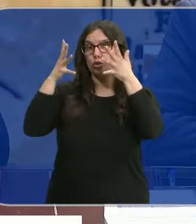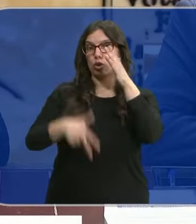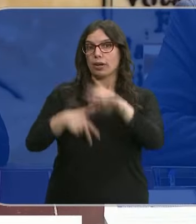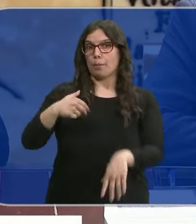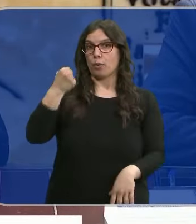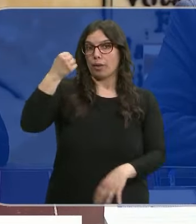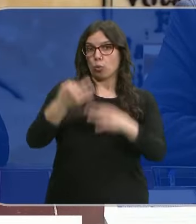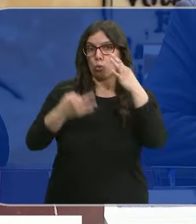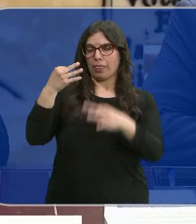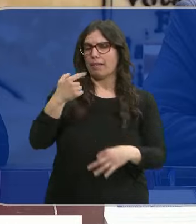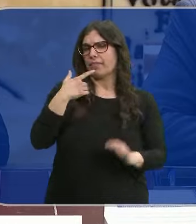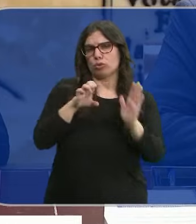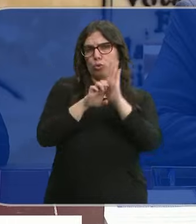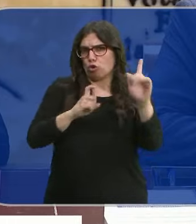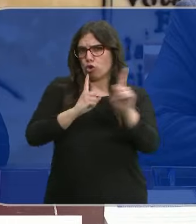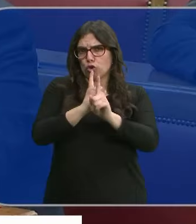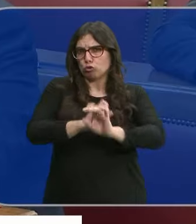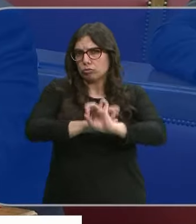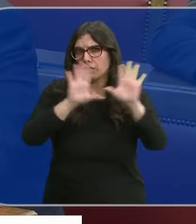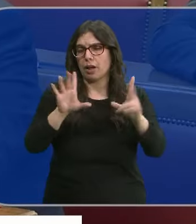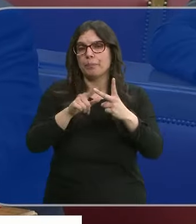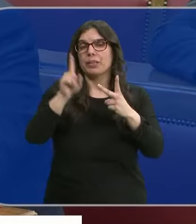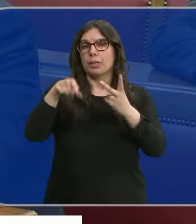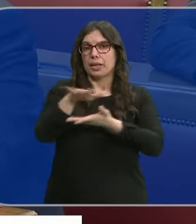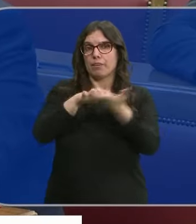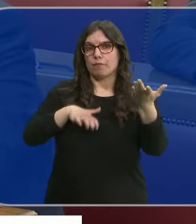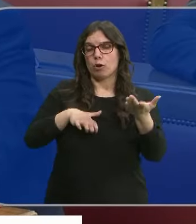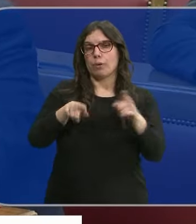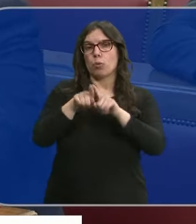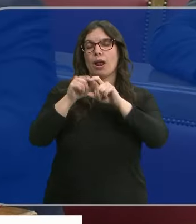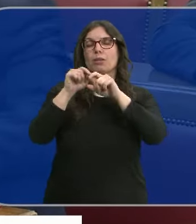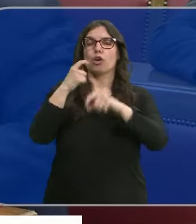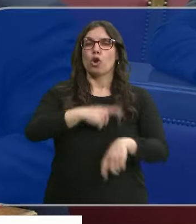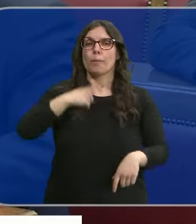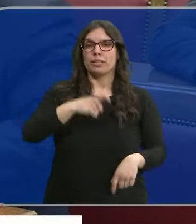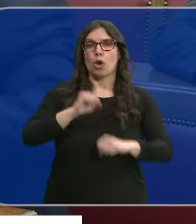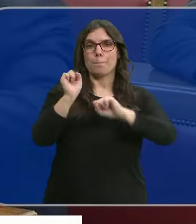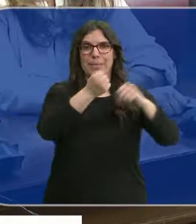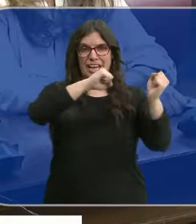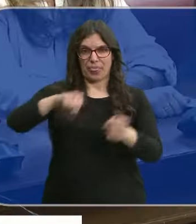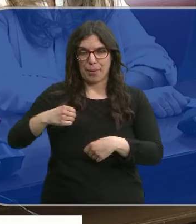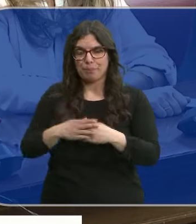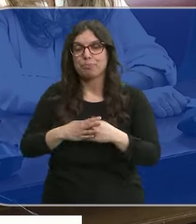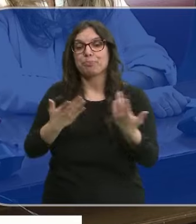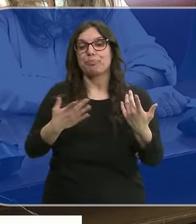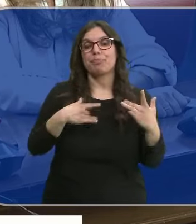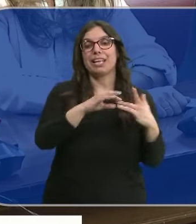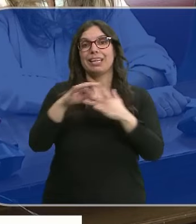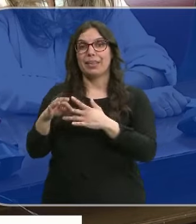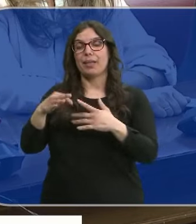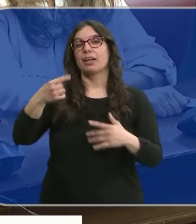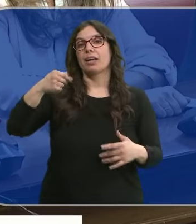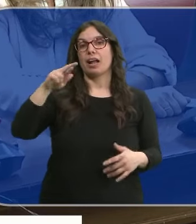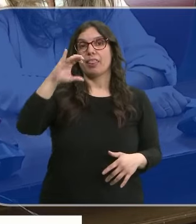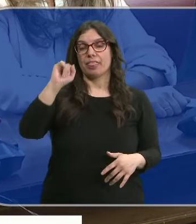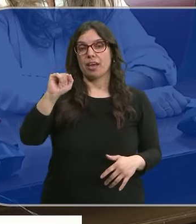Poder Judicial, que tilda la norma de inconstitucional y el informe de la Comisión de Venecia. Ya constituida esta mesa y liderada por Pío García Escudero,